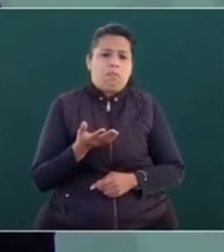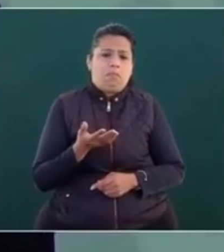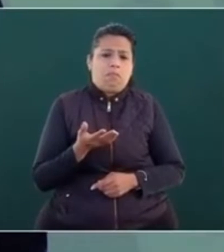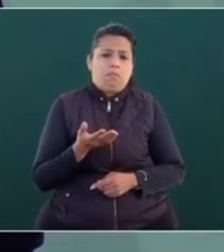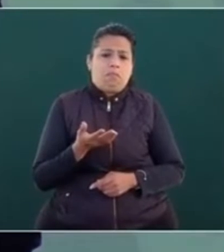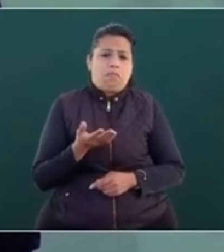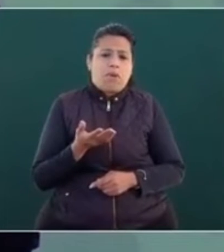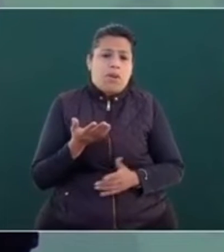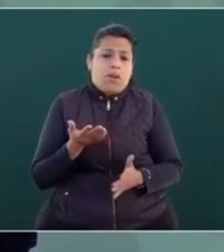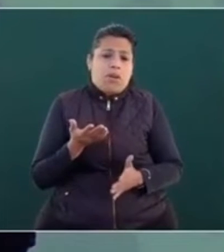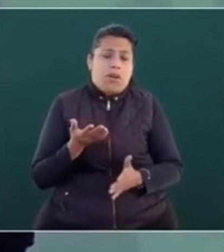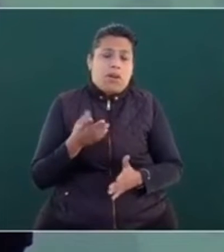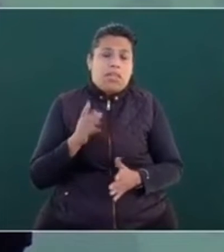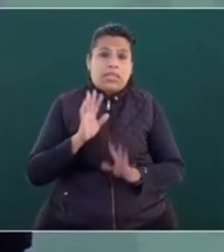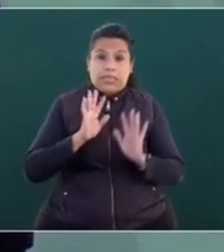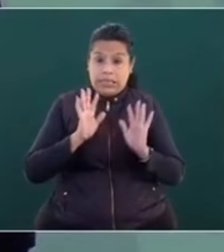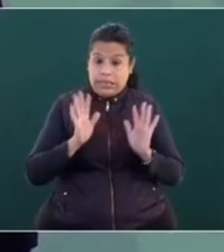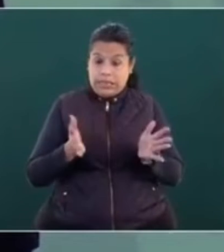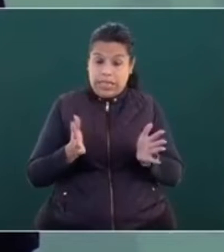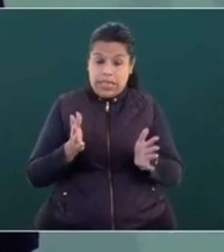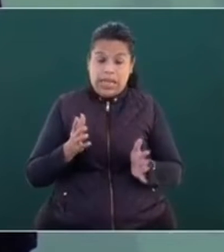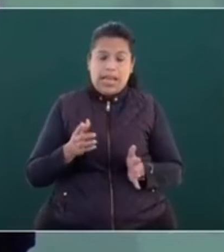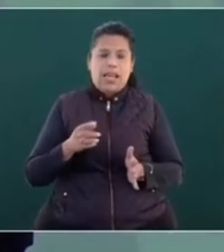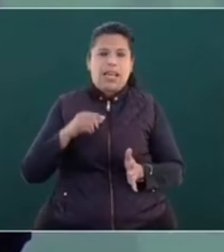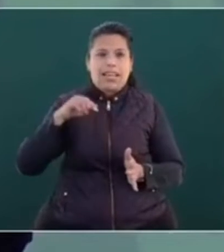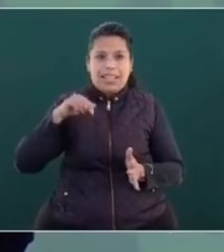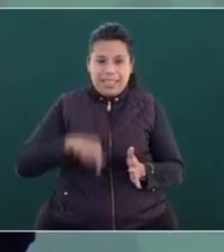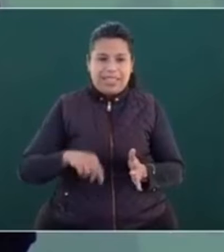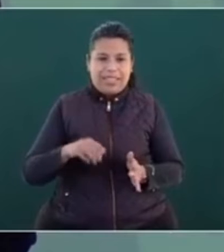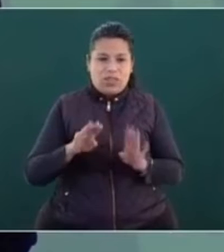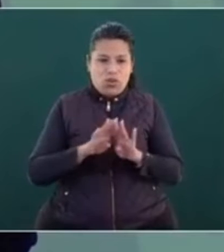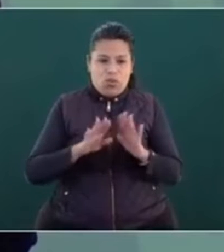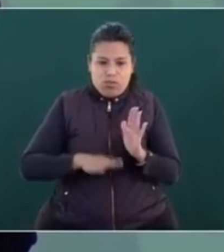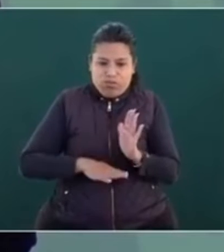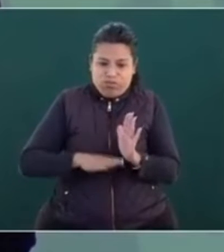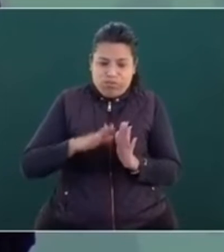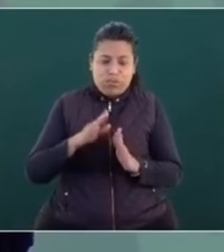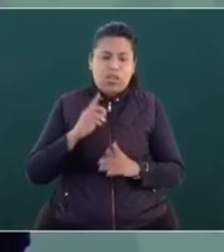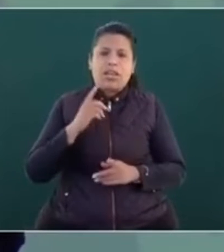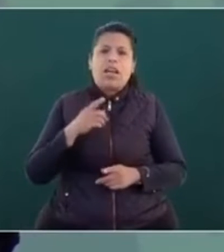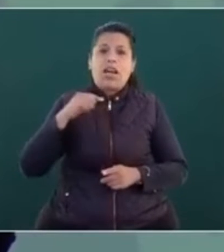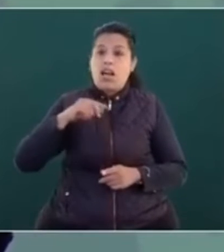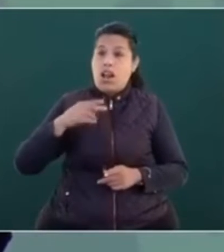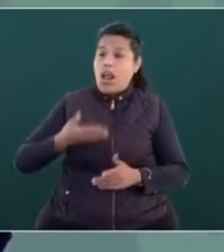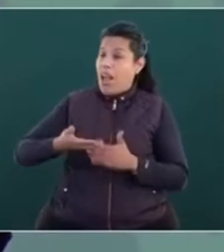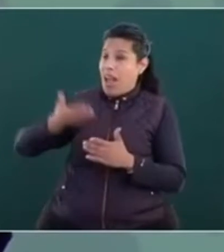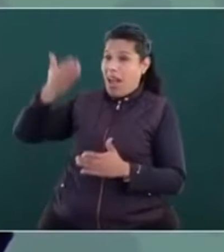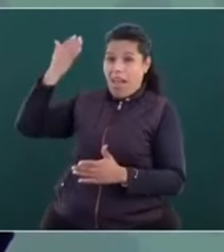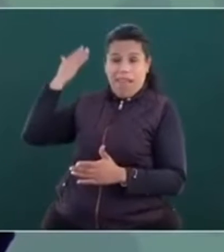Nunca se habían tenido tantos trabajadores inscritos